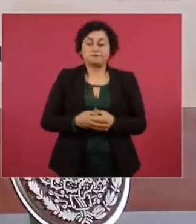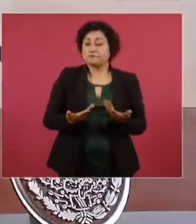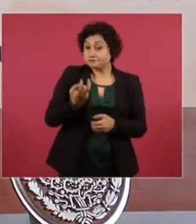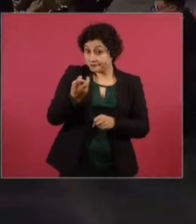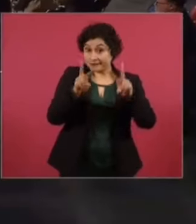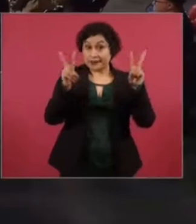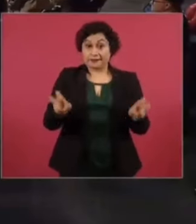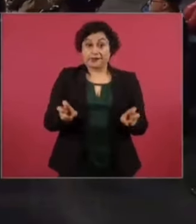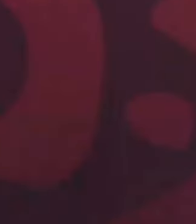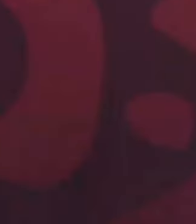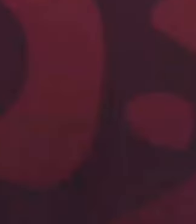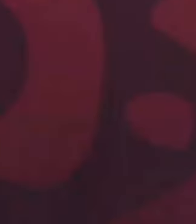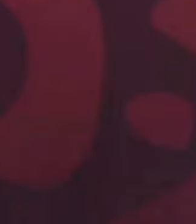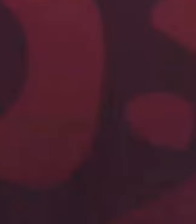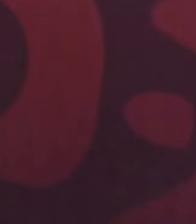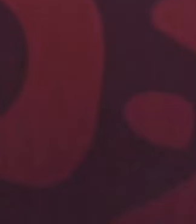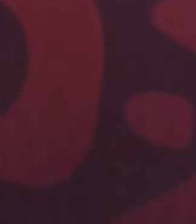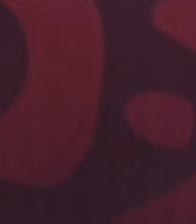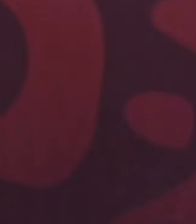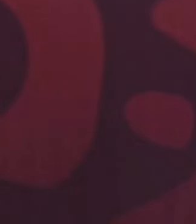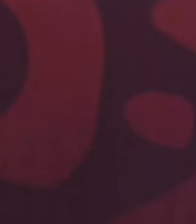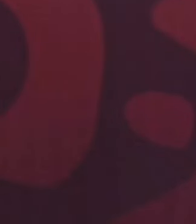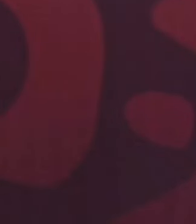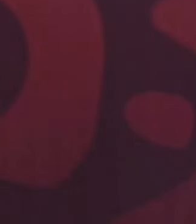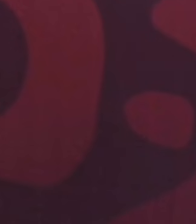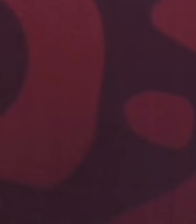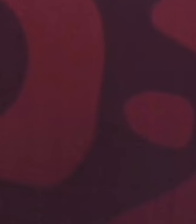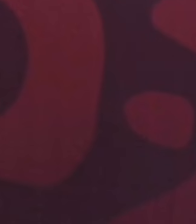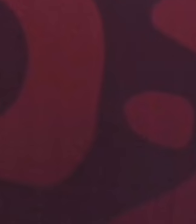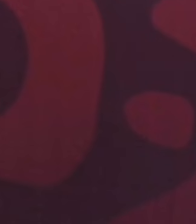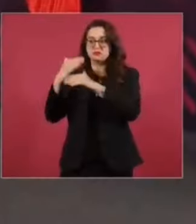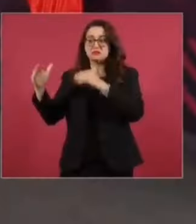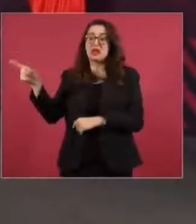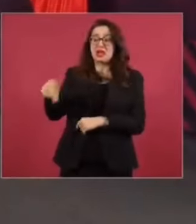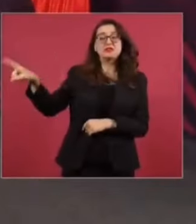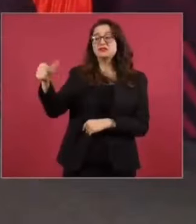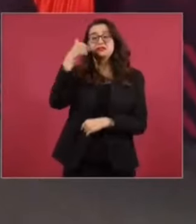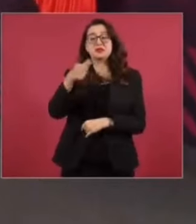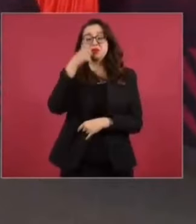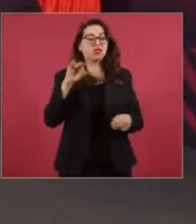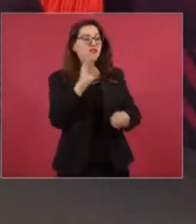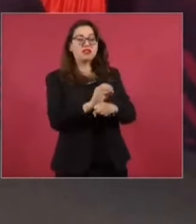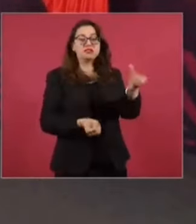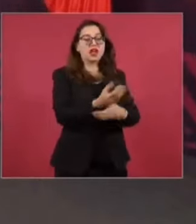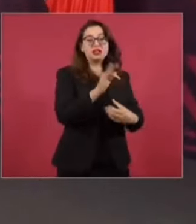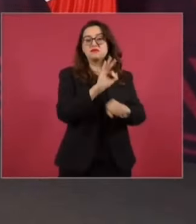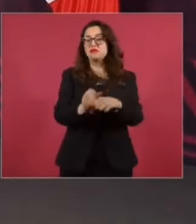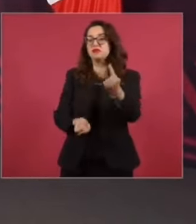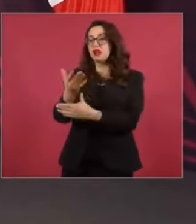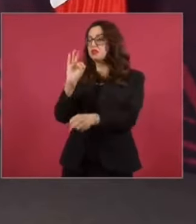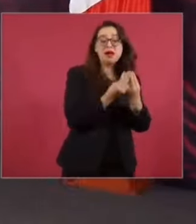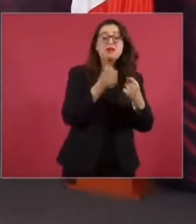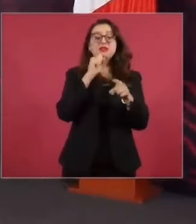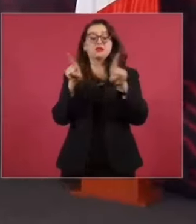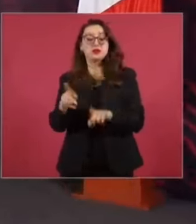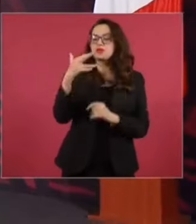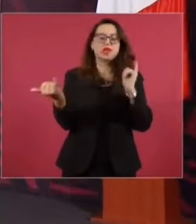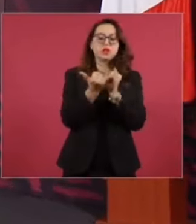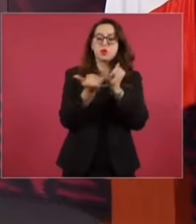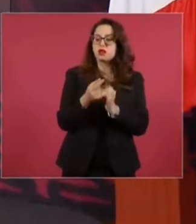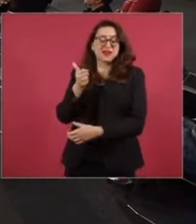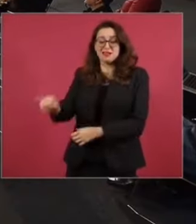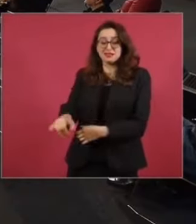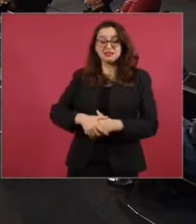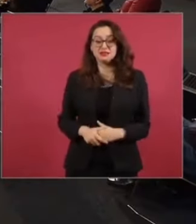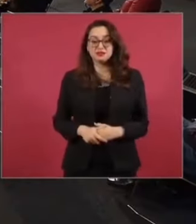Esto tiene que ver con los jueces, con el Poder Judicial, que dejan libres a todos, presuntos delincuentes de cuello blanco y presuntos delincuentes de la delincuencia